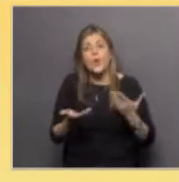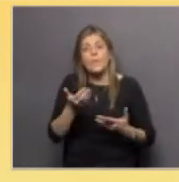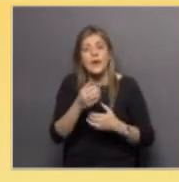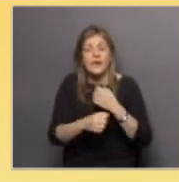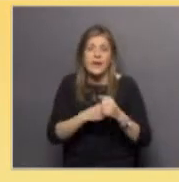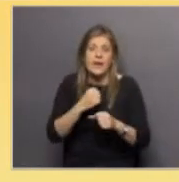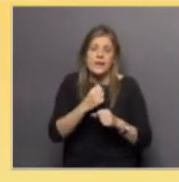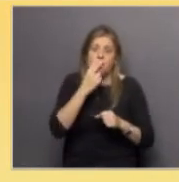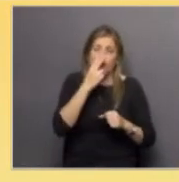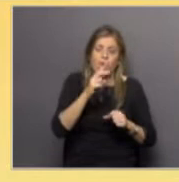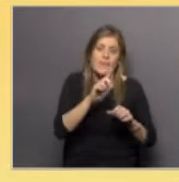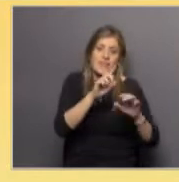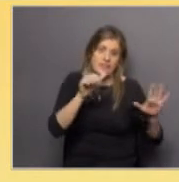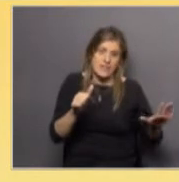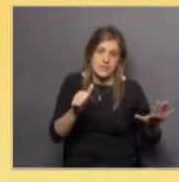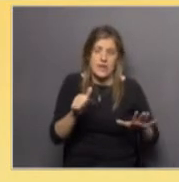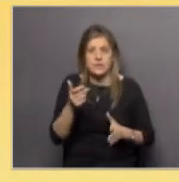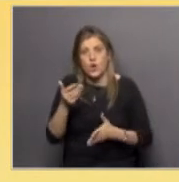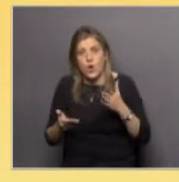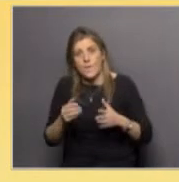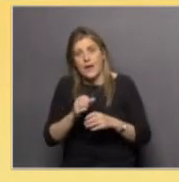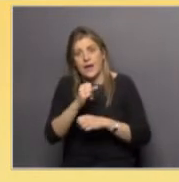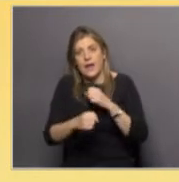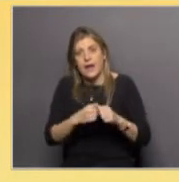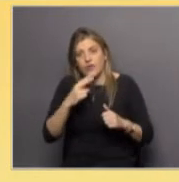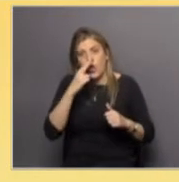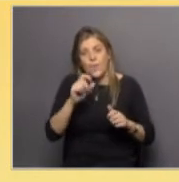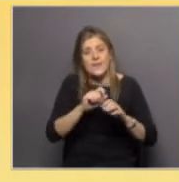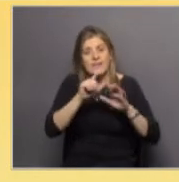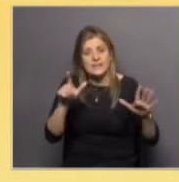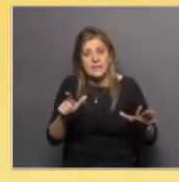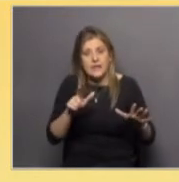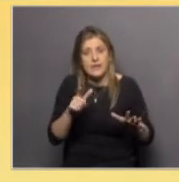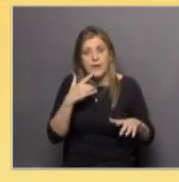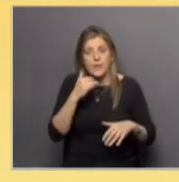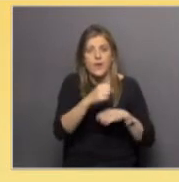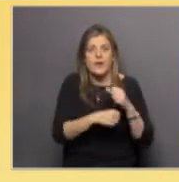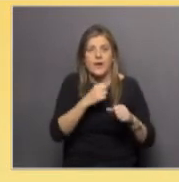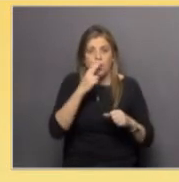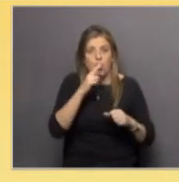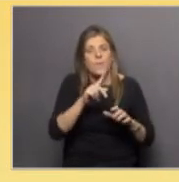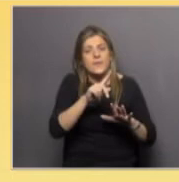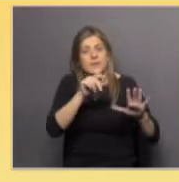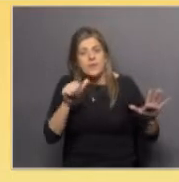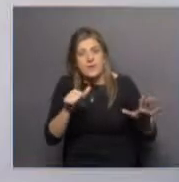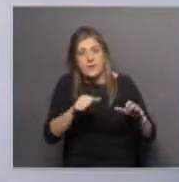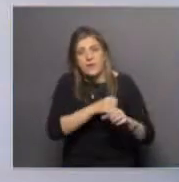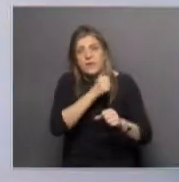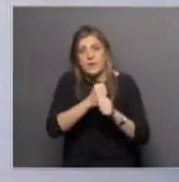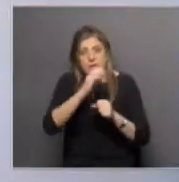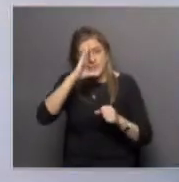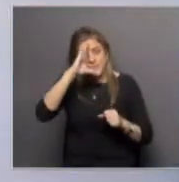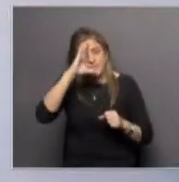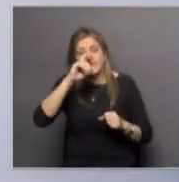2016 con el año 2017. El año 2016 hasta febrero